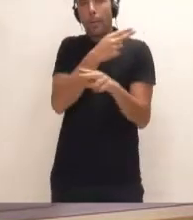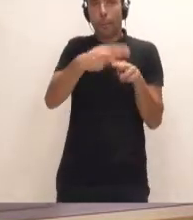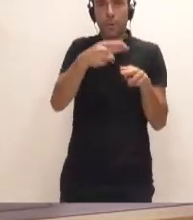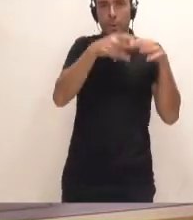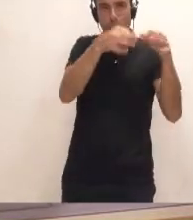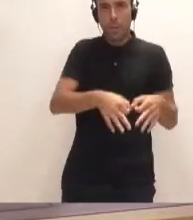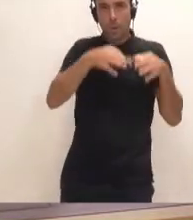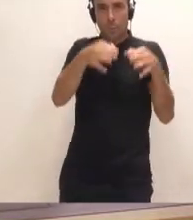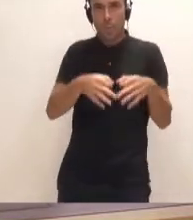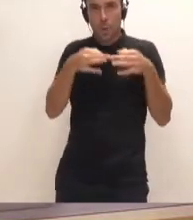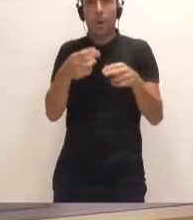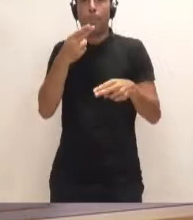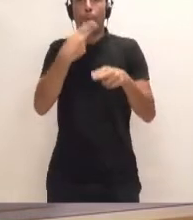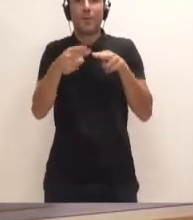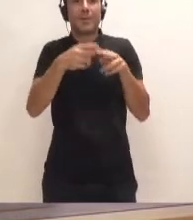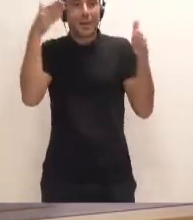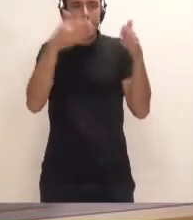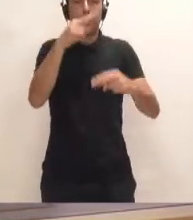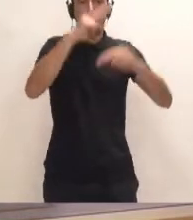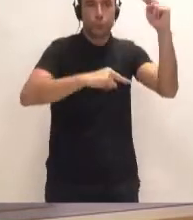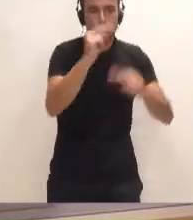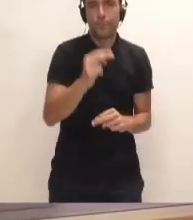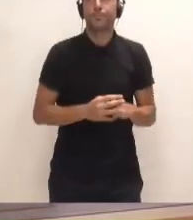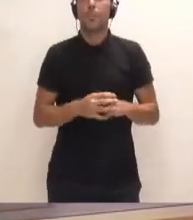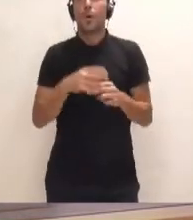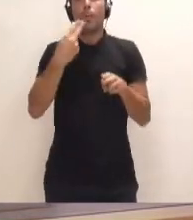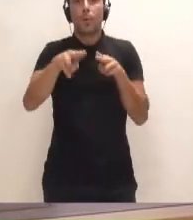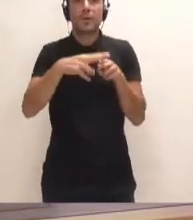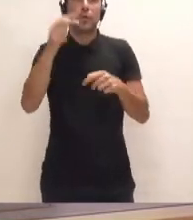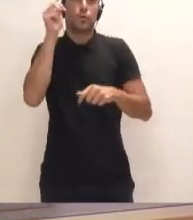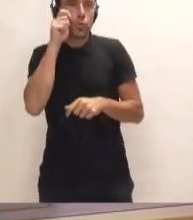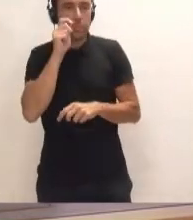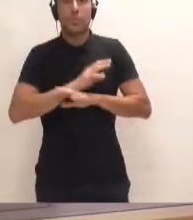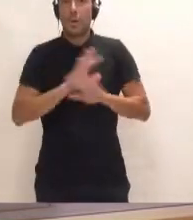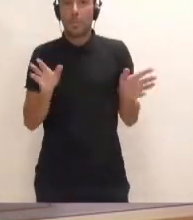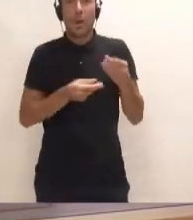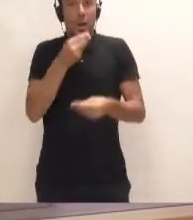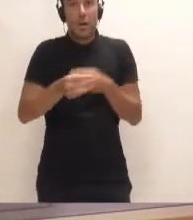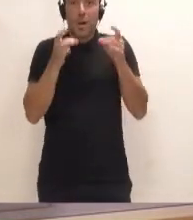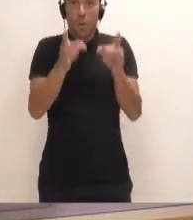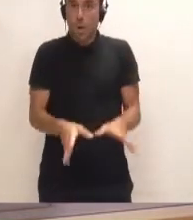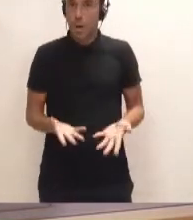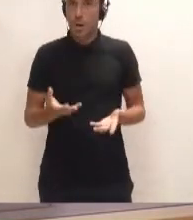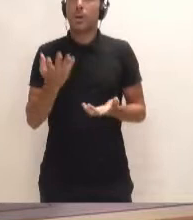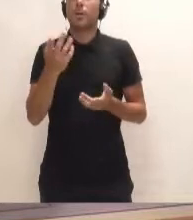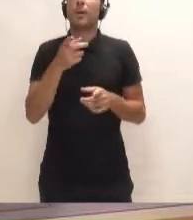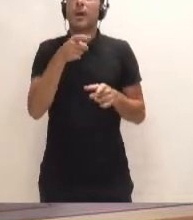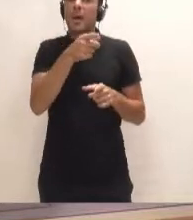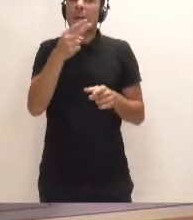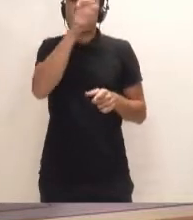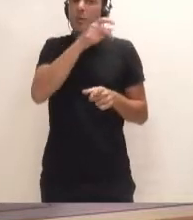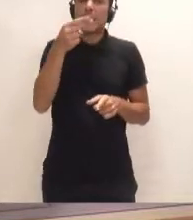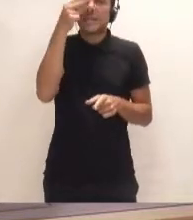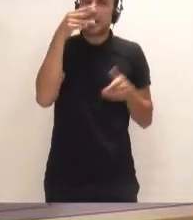Las políticas de la construcción, las políticas del turismo. Seguimos haciendo lo mismo. ¿Quiénes están detrás de todo esto?